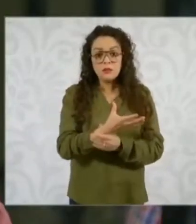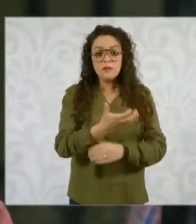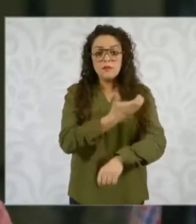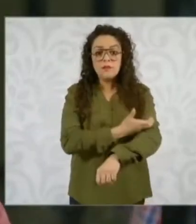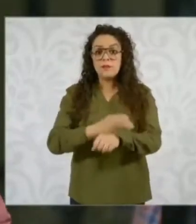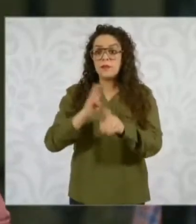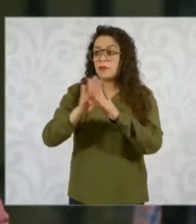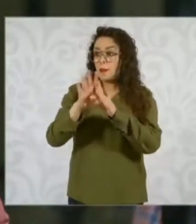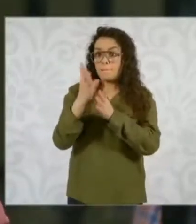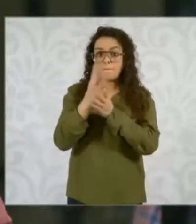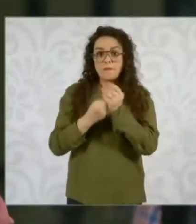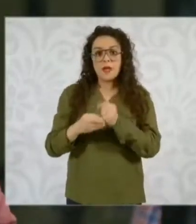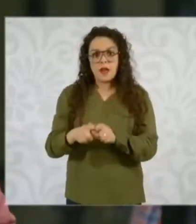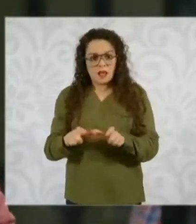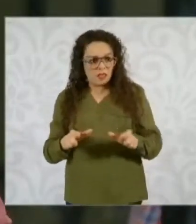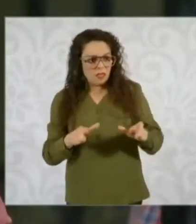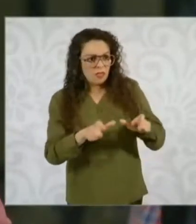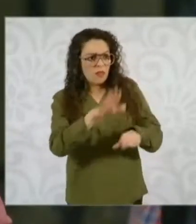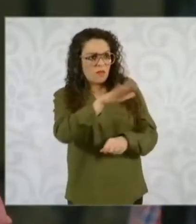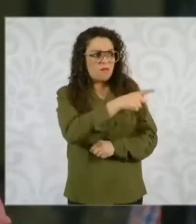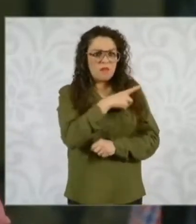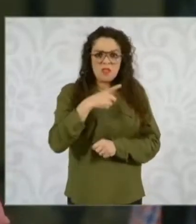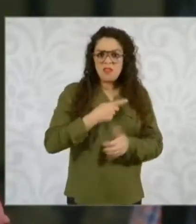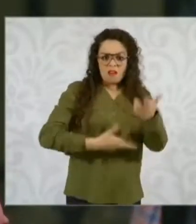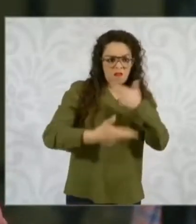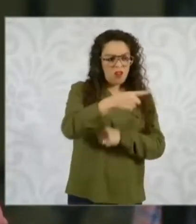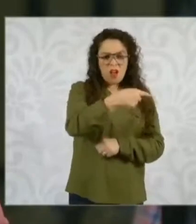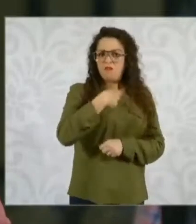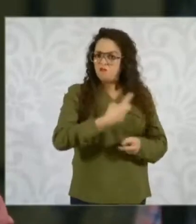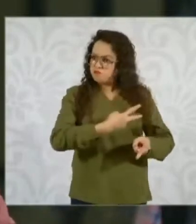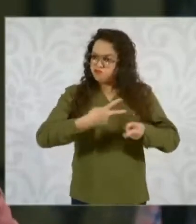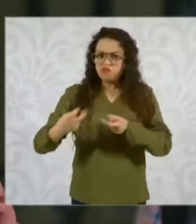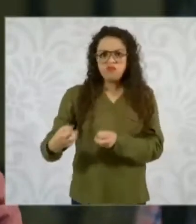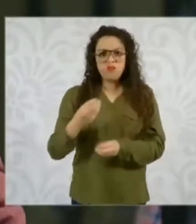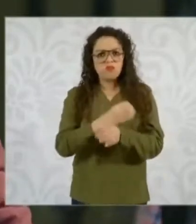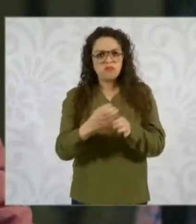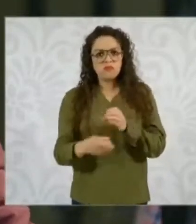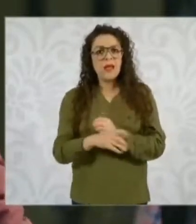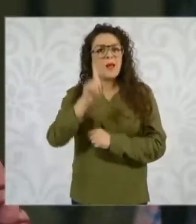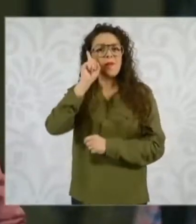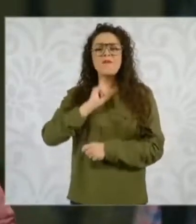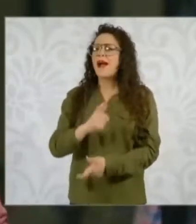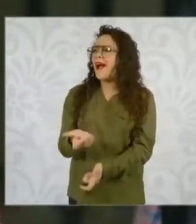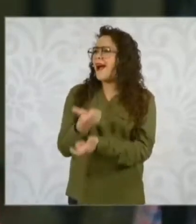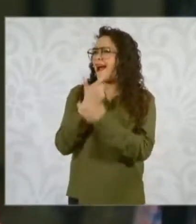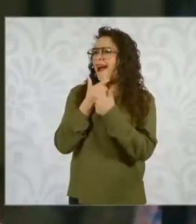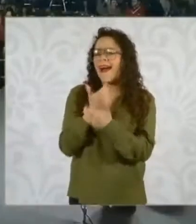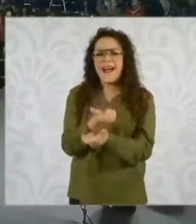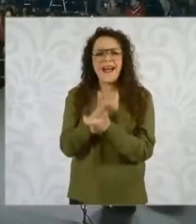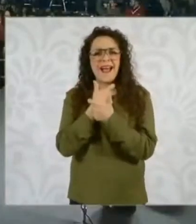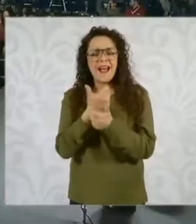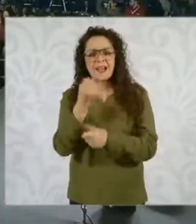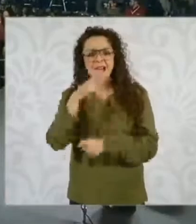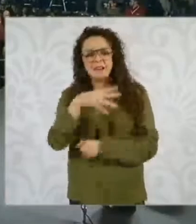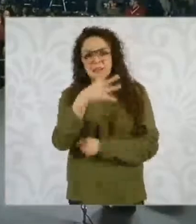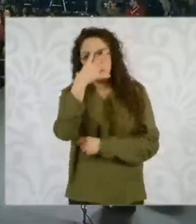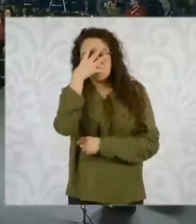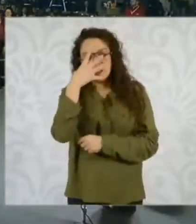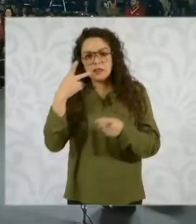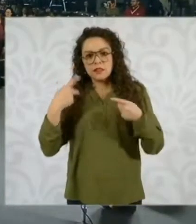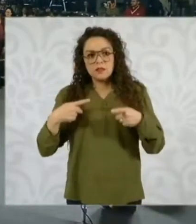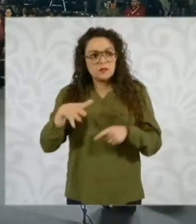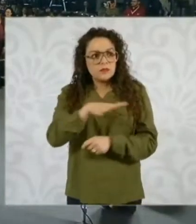regresara lo robado y la señora con una sorna, con una sonrisa se fue riendo. La verdad es que los medios